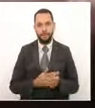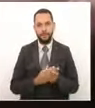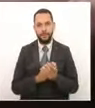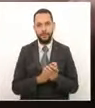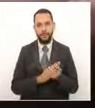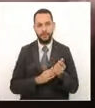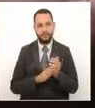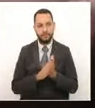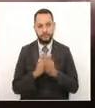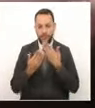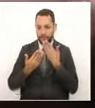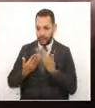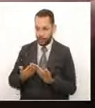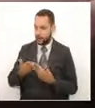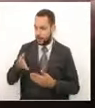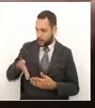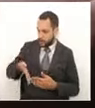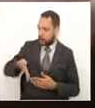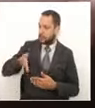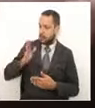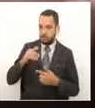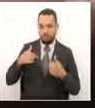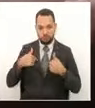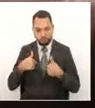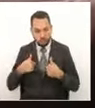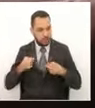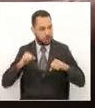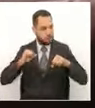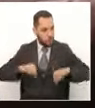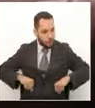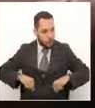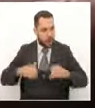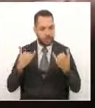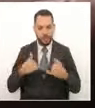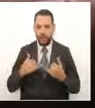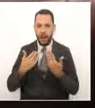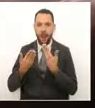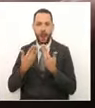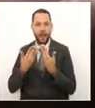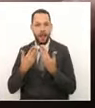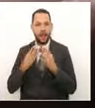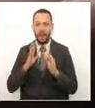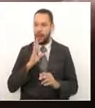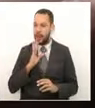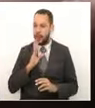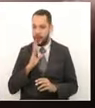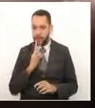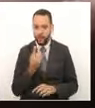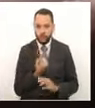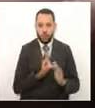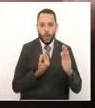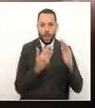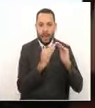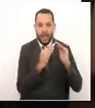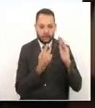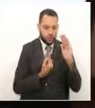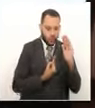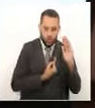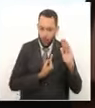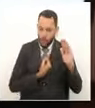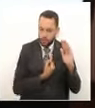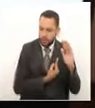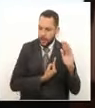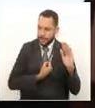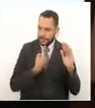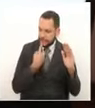Sí, gracias a Dios, entretenida, al menos tiene uno con quien charlar, porque le cuento con una soledad muy dura. Yo, mejor dicho,